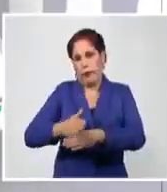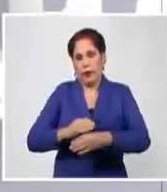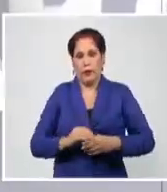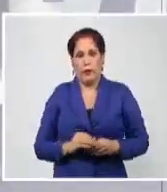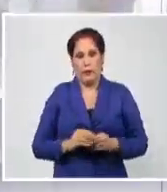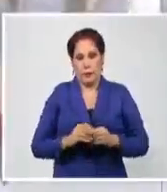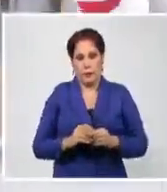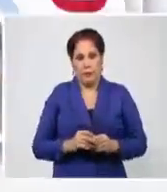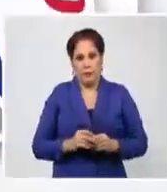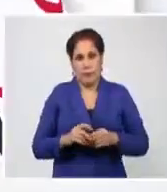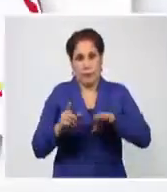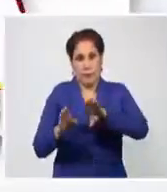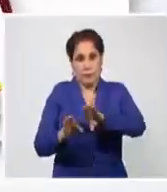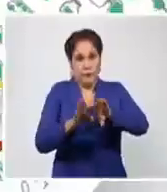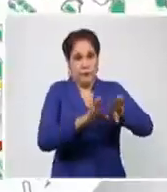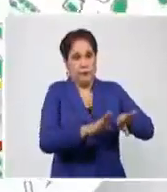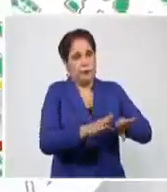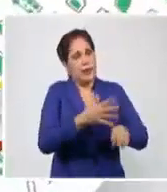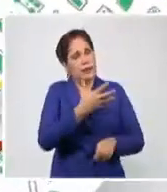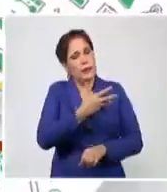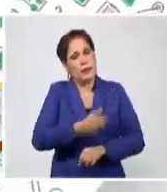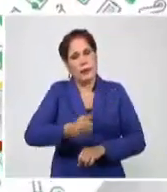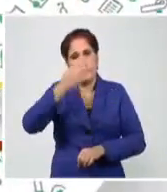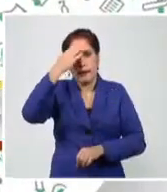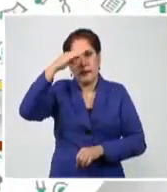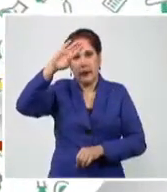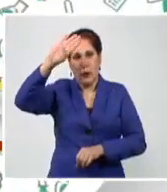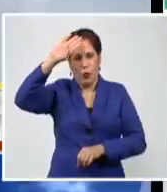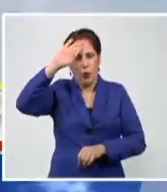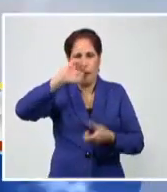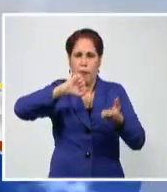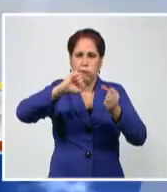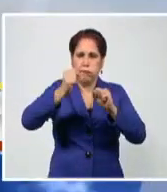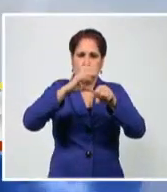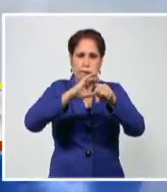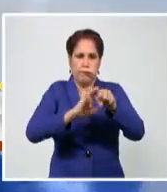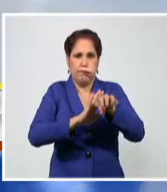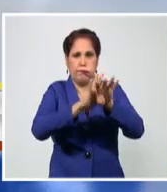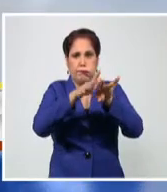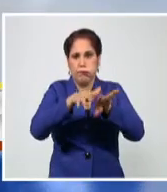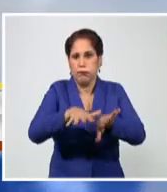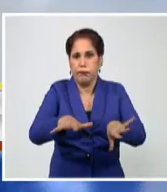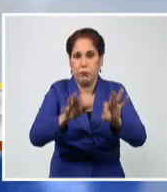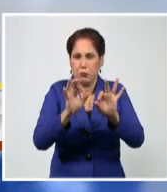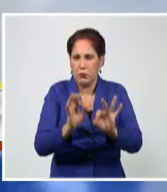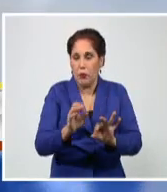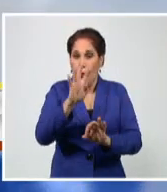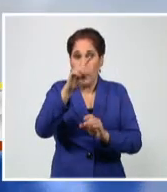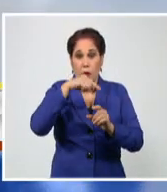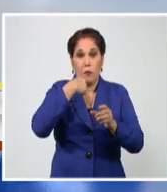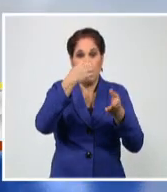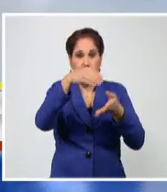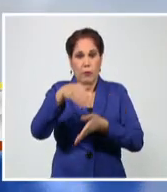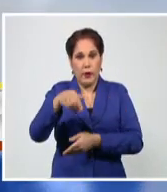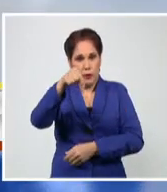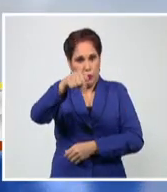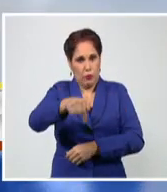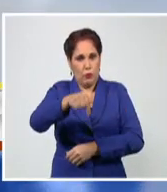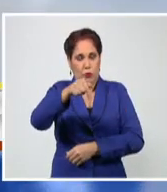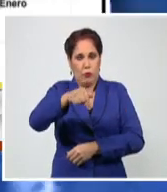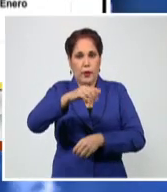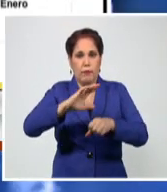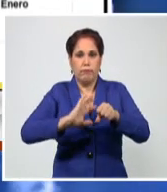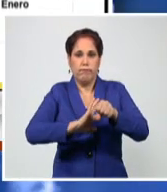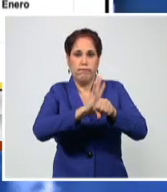Otra jornada triste para Cuba en el control epidemiológico. La nación confirma cuatro nuevos fallecidos por la COVID